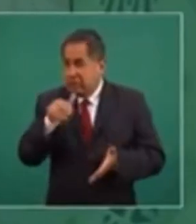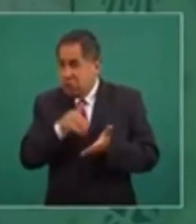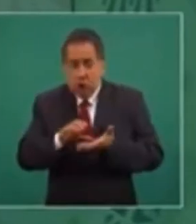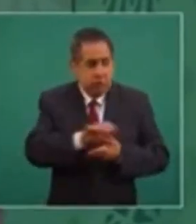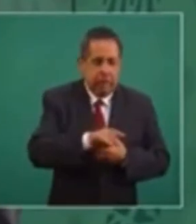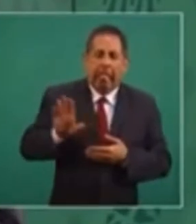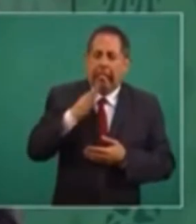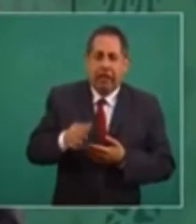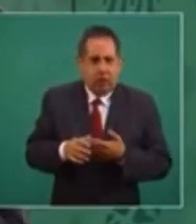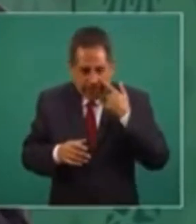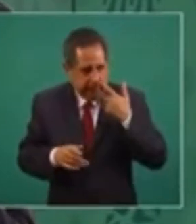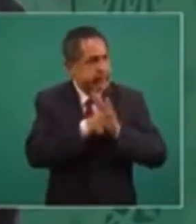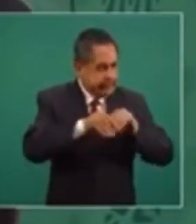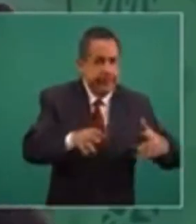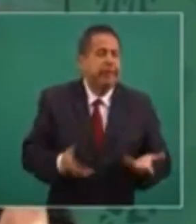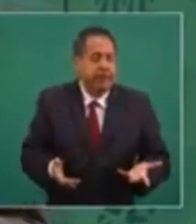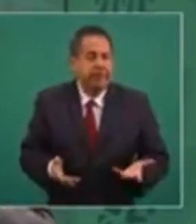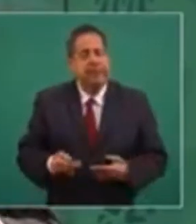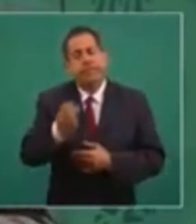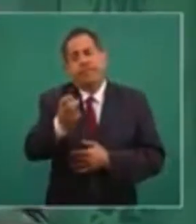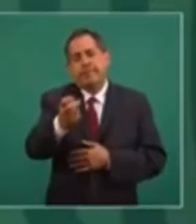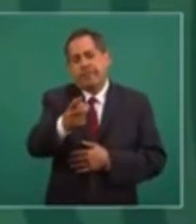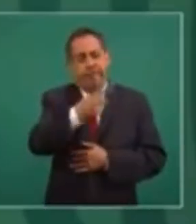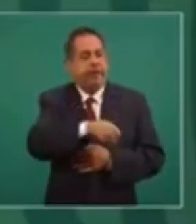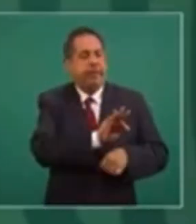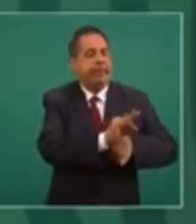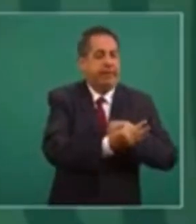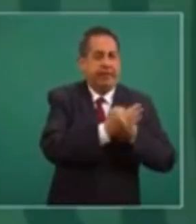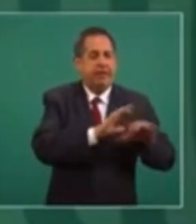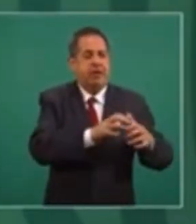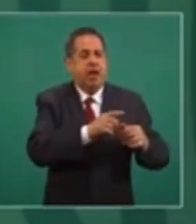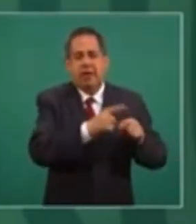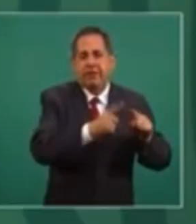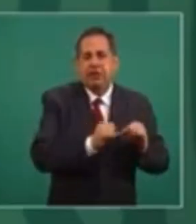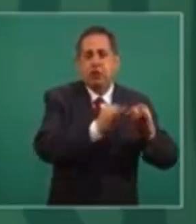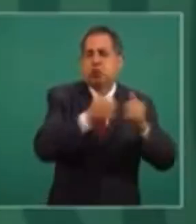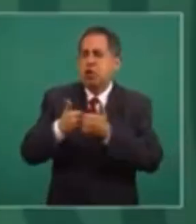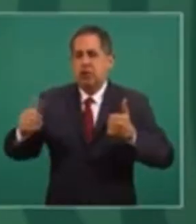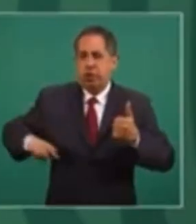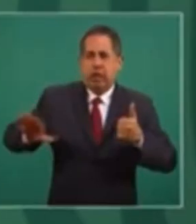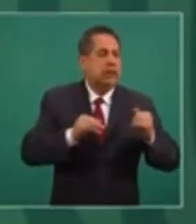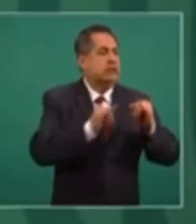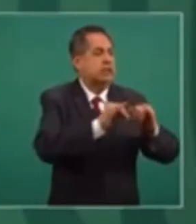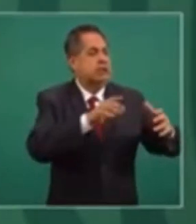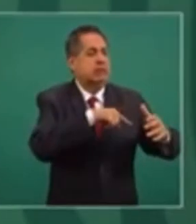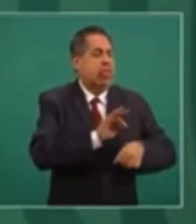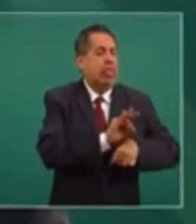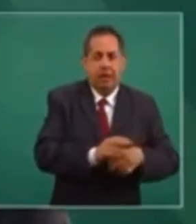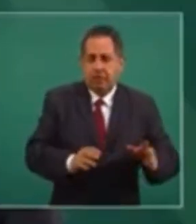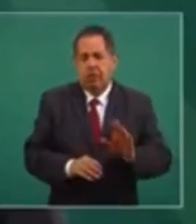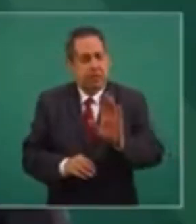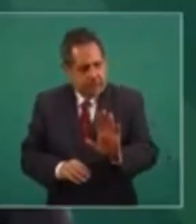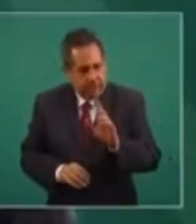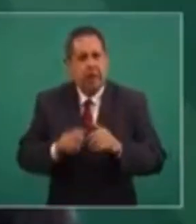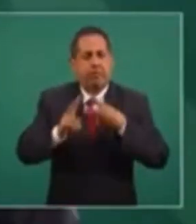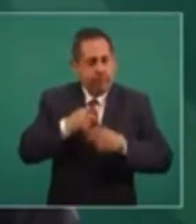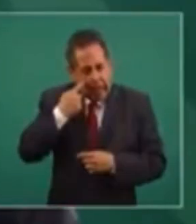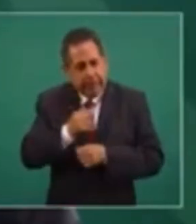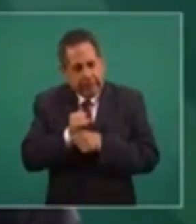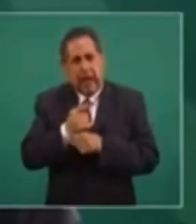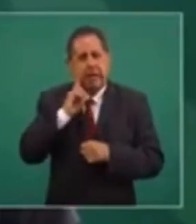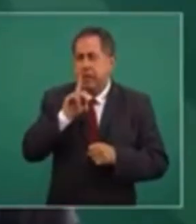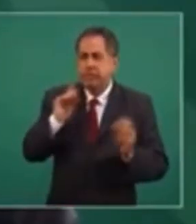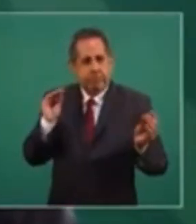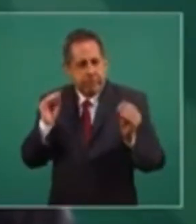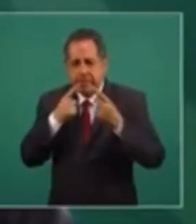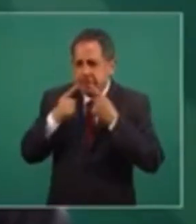Entonces, por eso, pues ellos defienden a estos organismos autónomos. ¿Qué les comento? Vamos a seguir con el